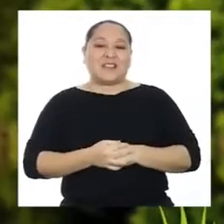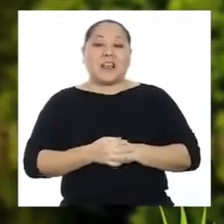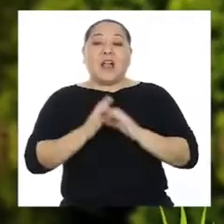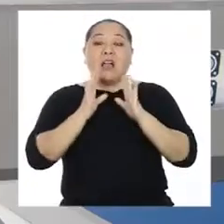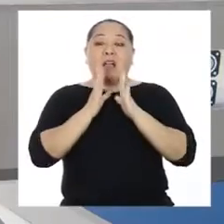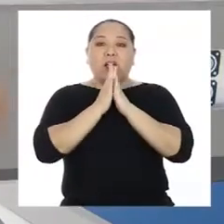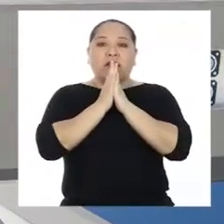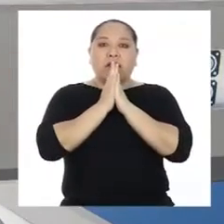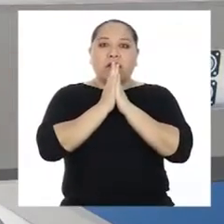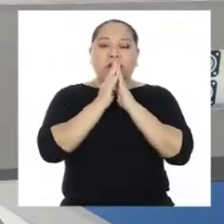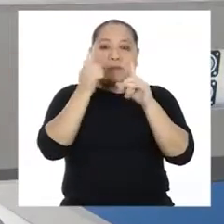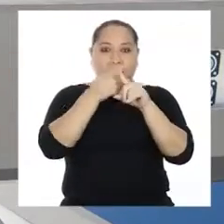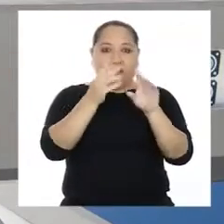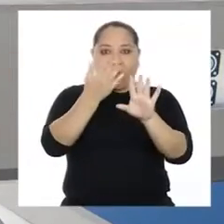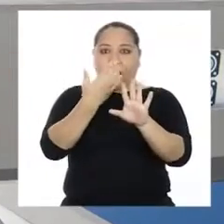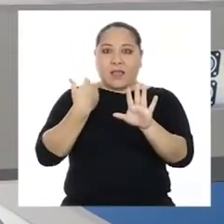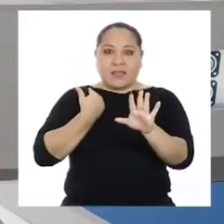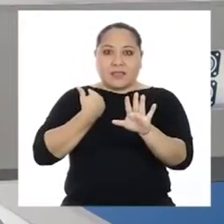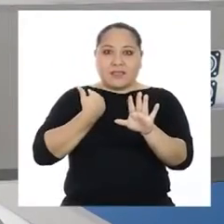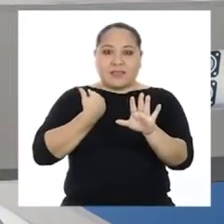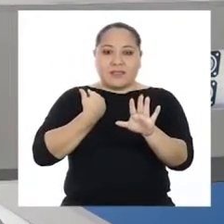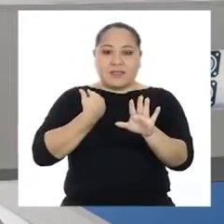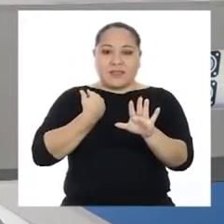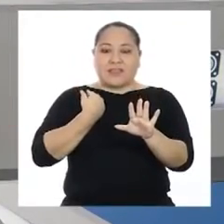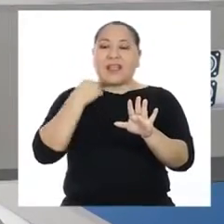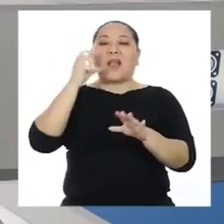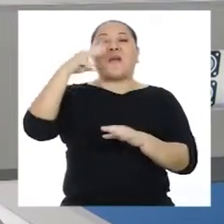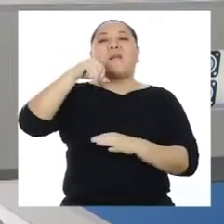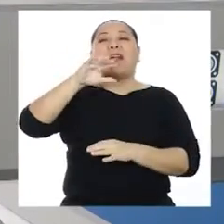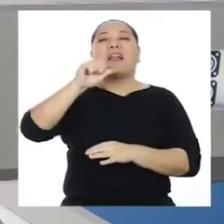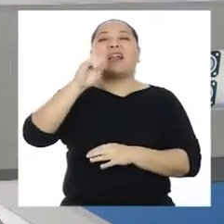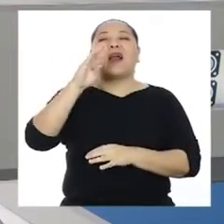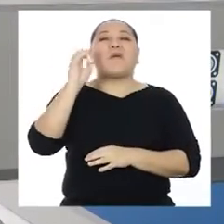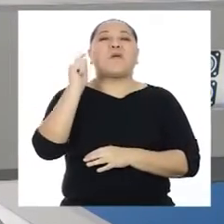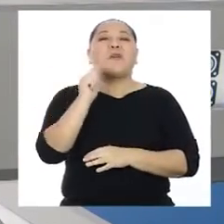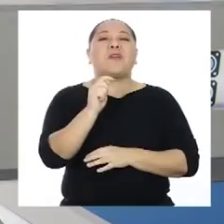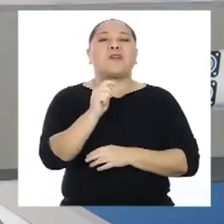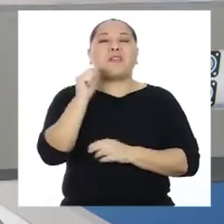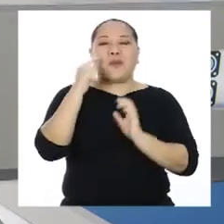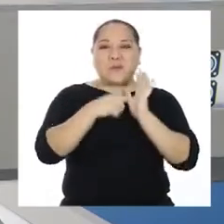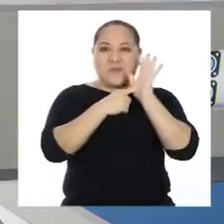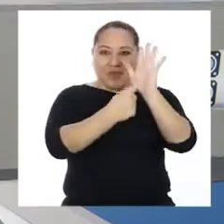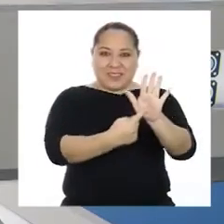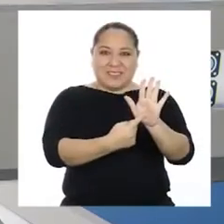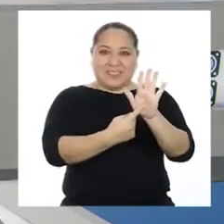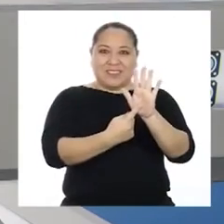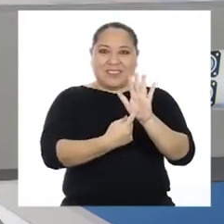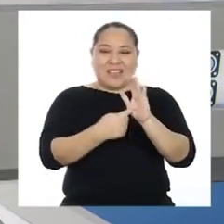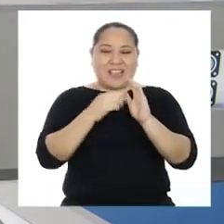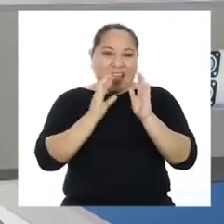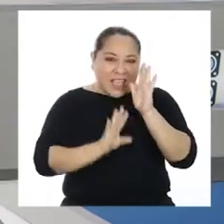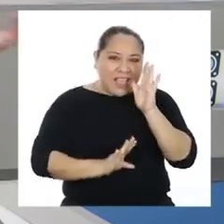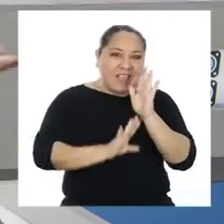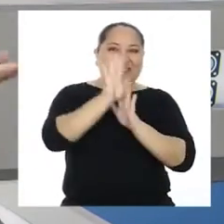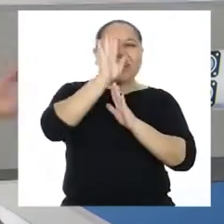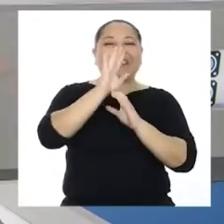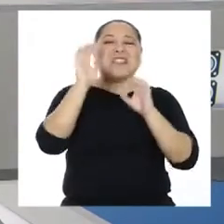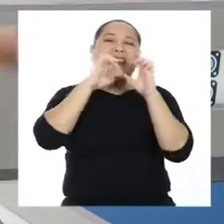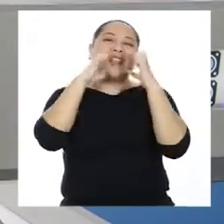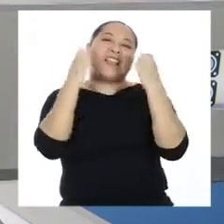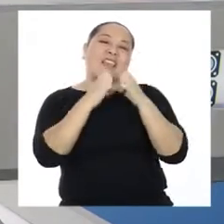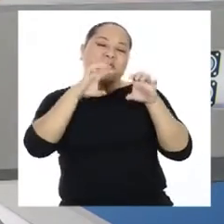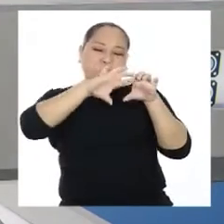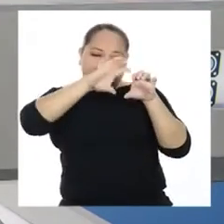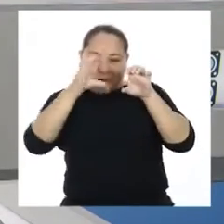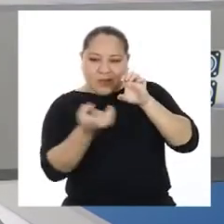pero antes... ¡Makabot! ¡Muéstranos el avance del